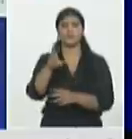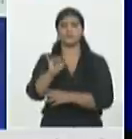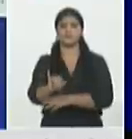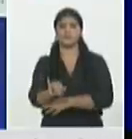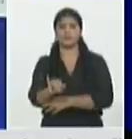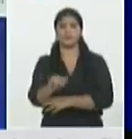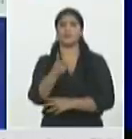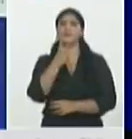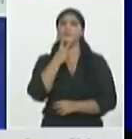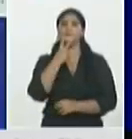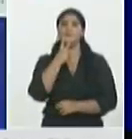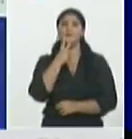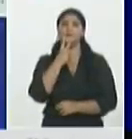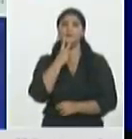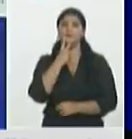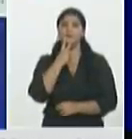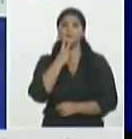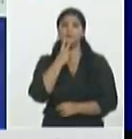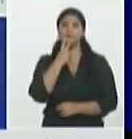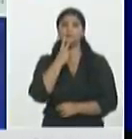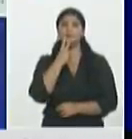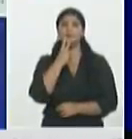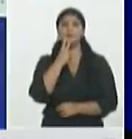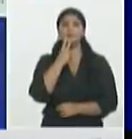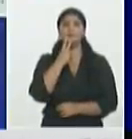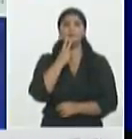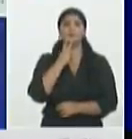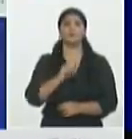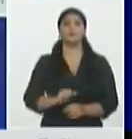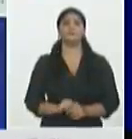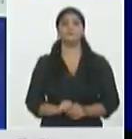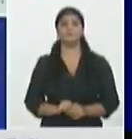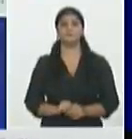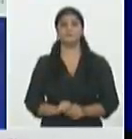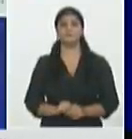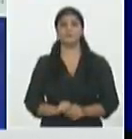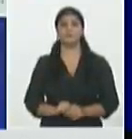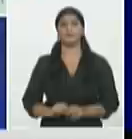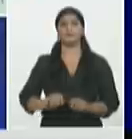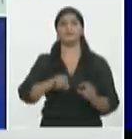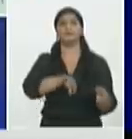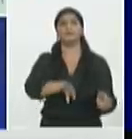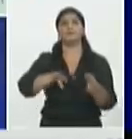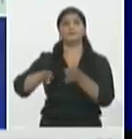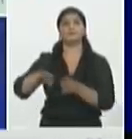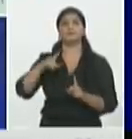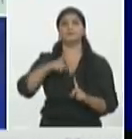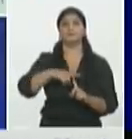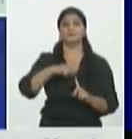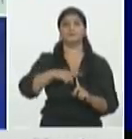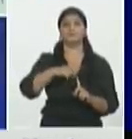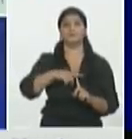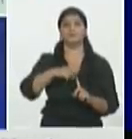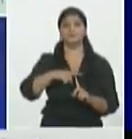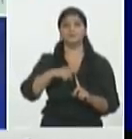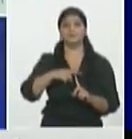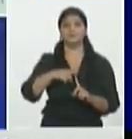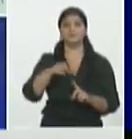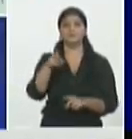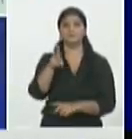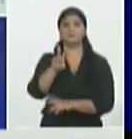en Minas un caso autóctono en el día de ayer las Tunas con 27 casos autóctonos